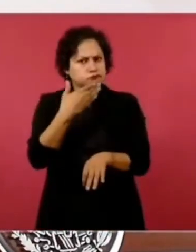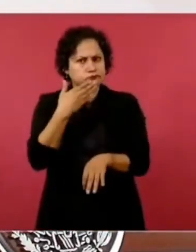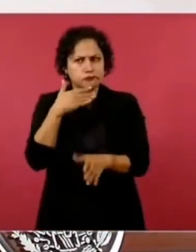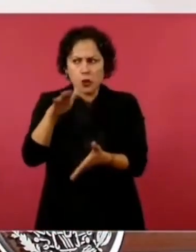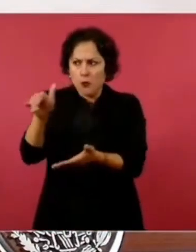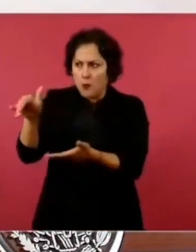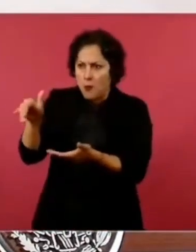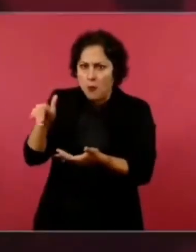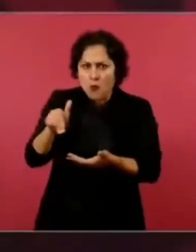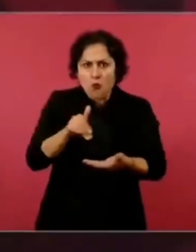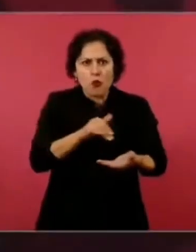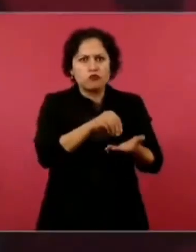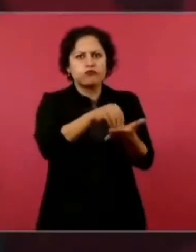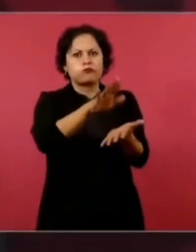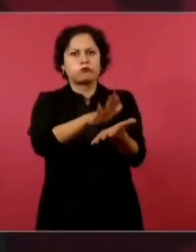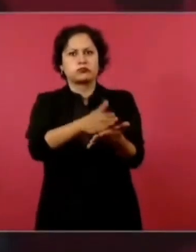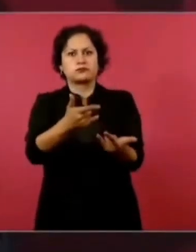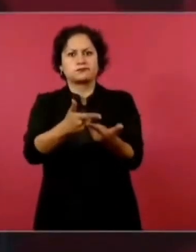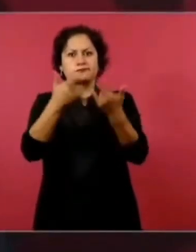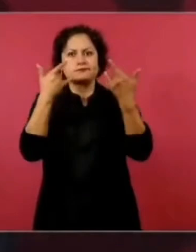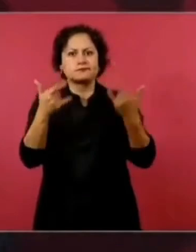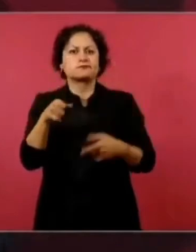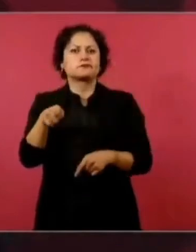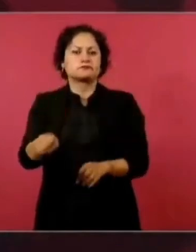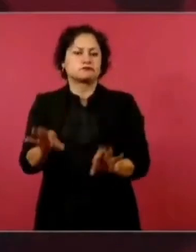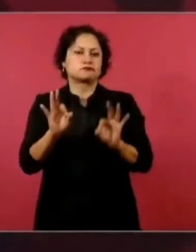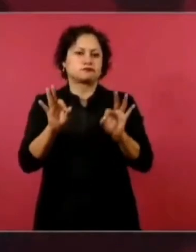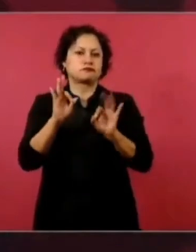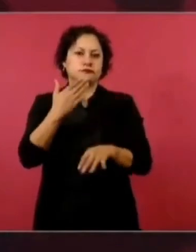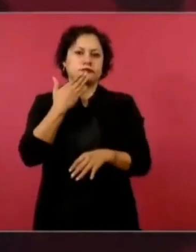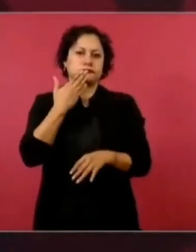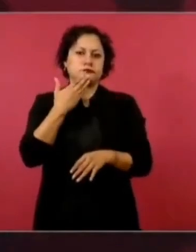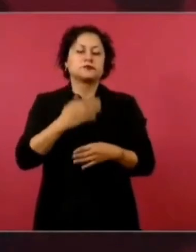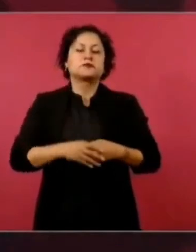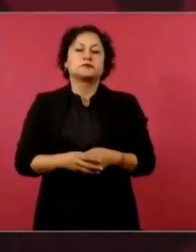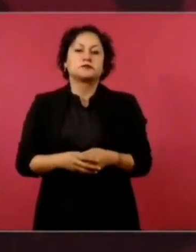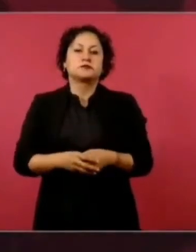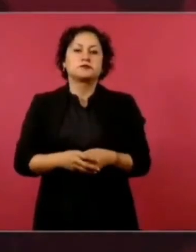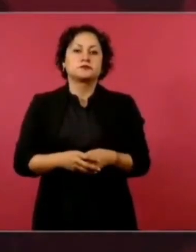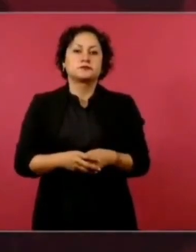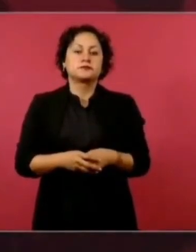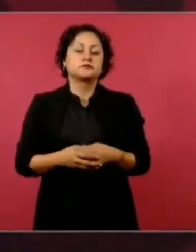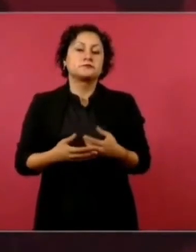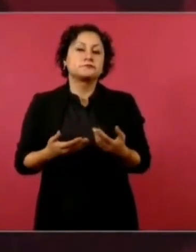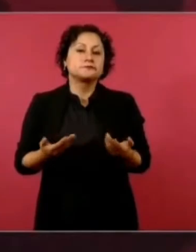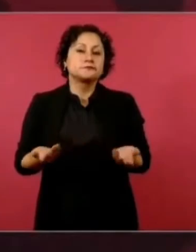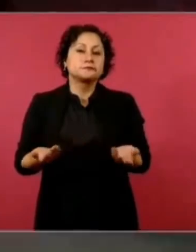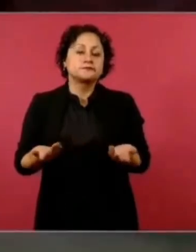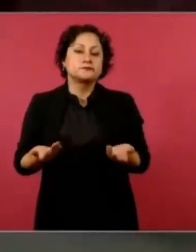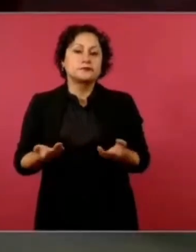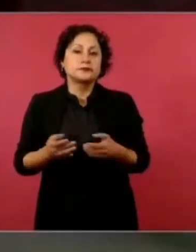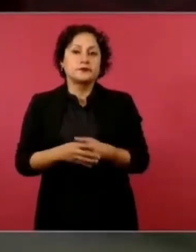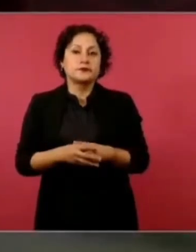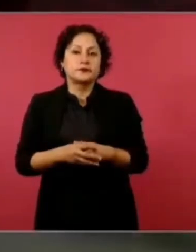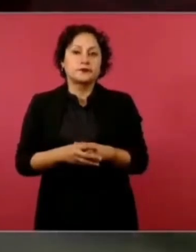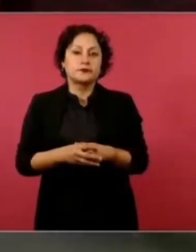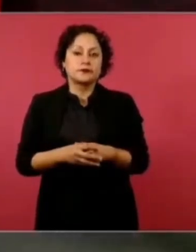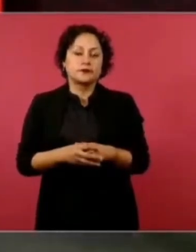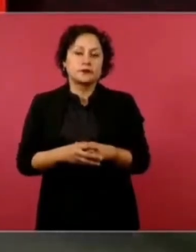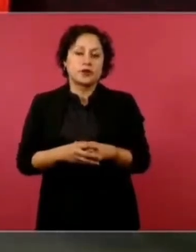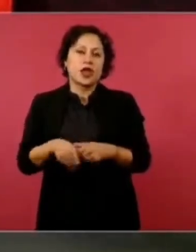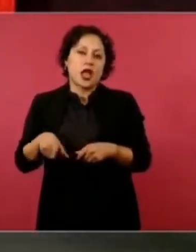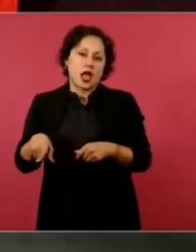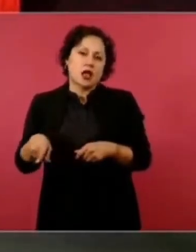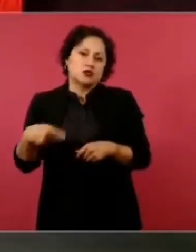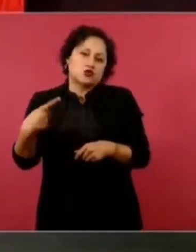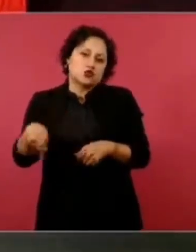no se conoce mucho su labor, pero que